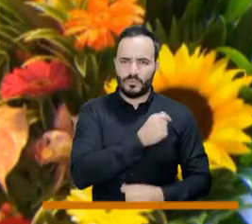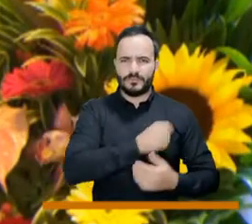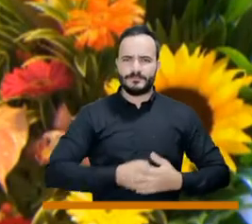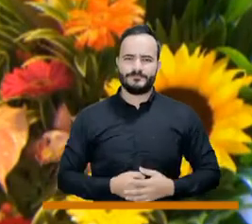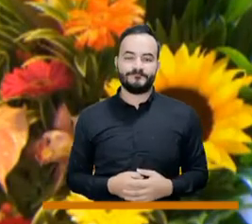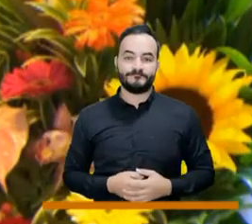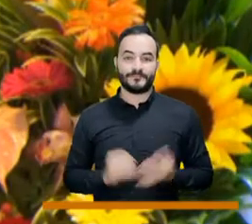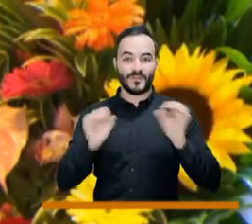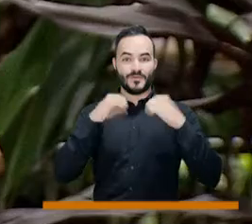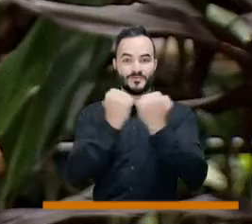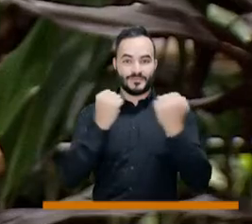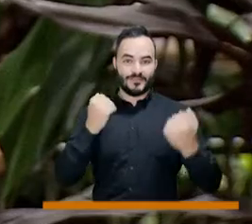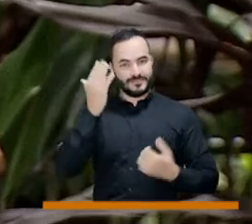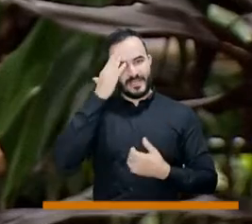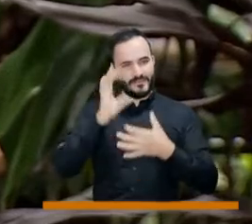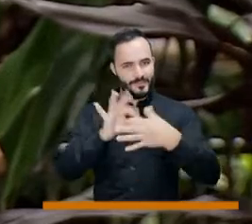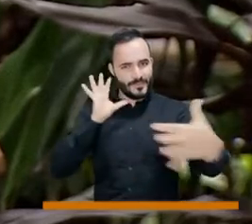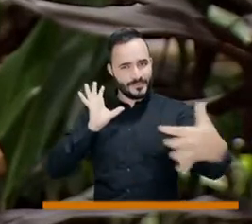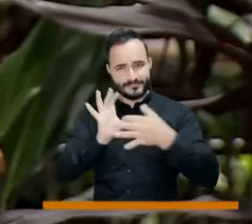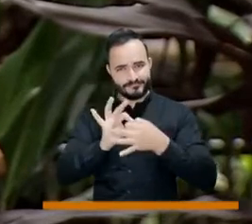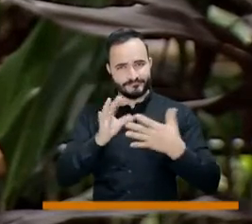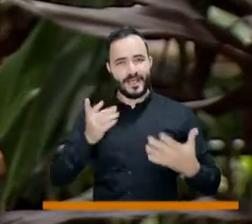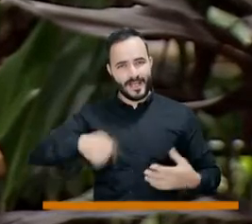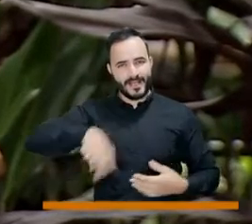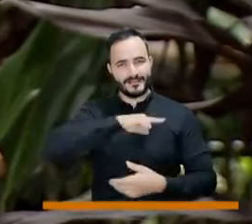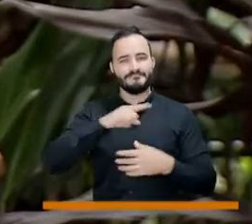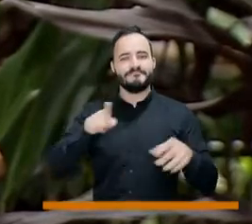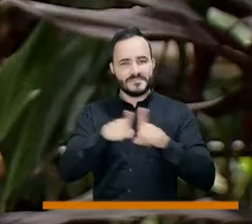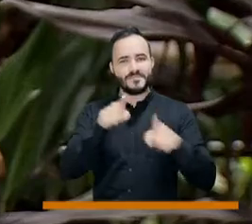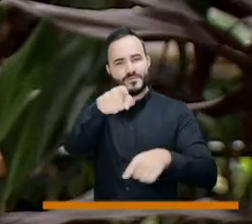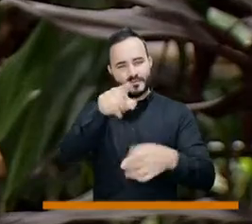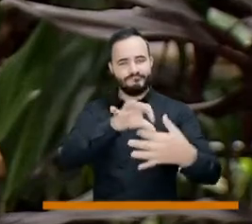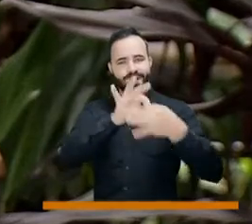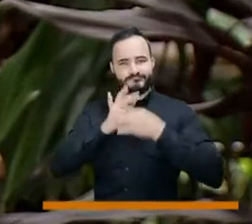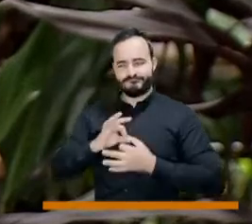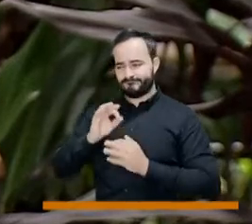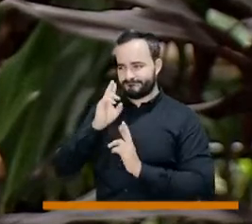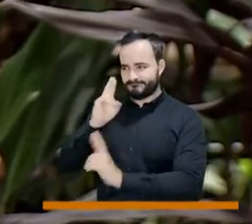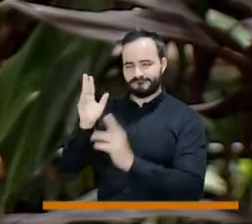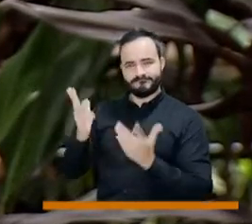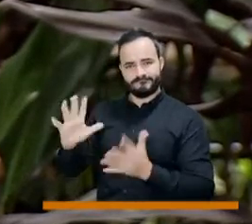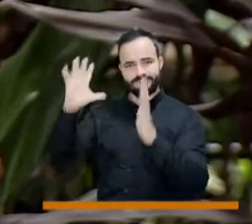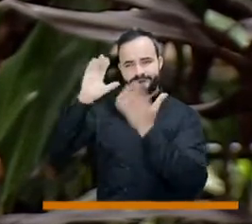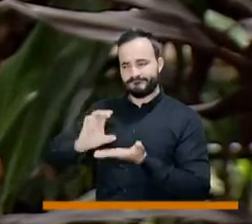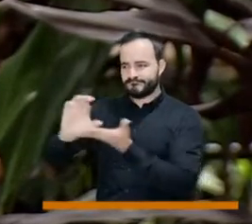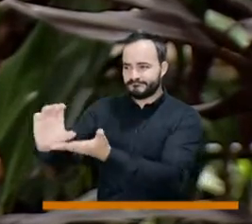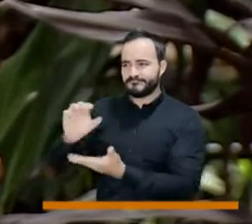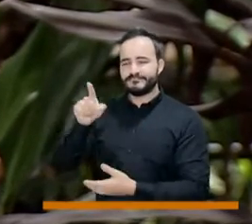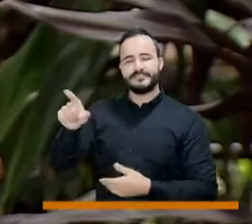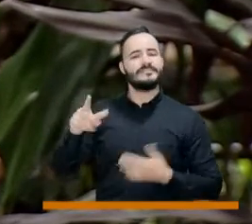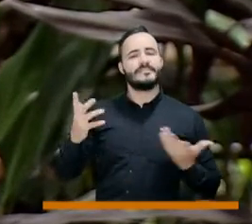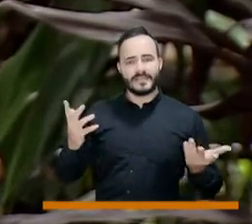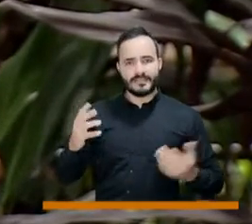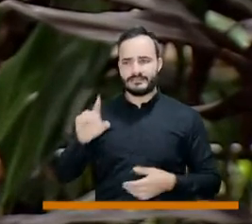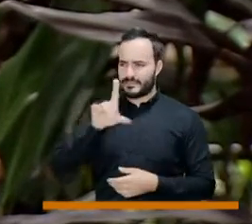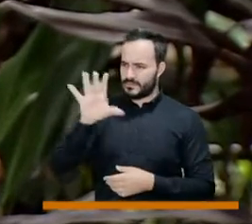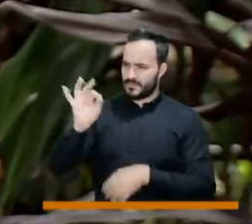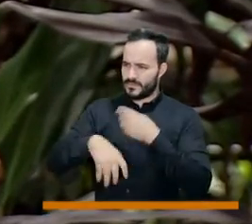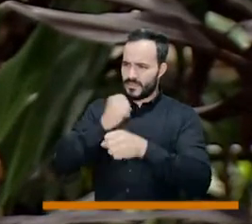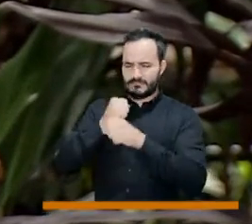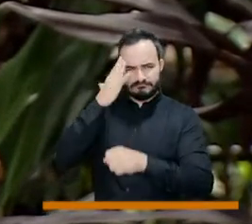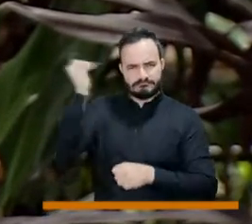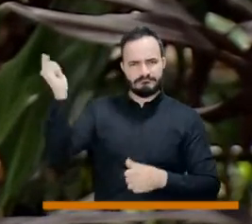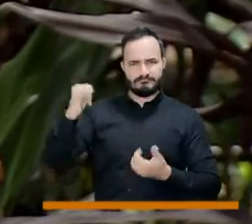magnitud enorme. Desde el Consejo Somos Tú y Yo nos unimos a este efemérides y celebramos 150 años de esta